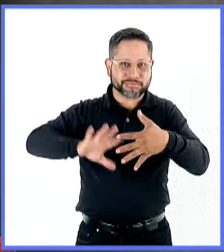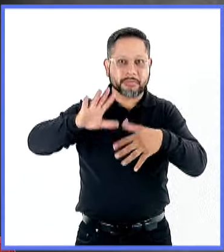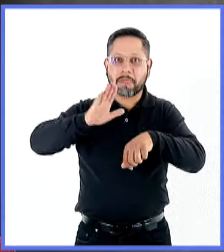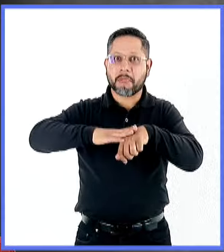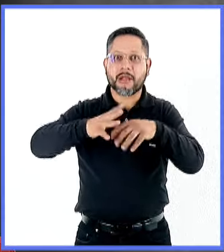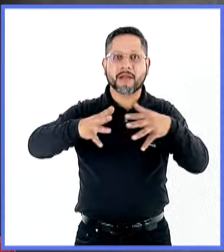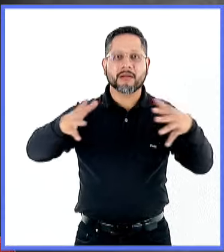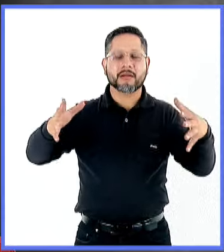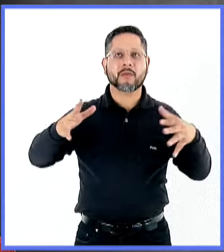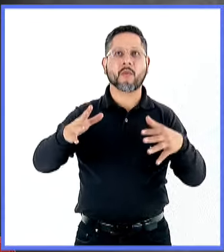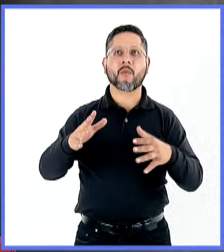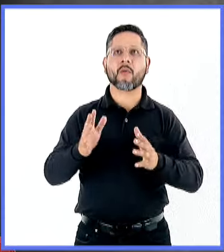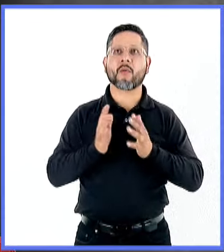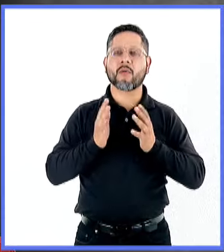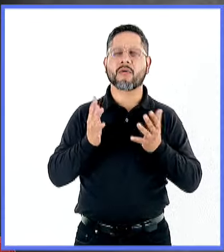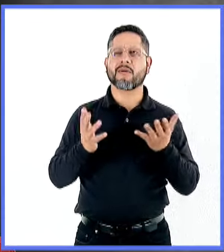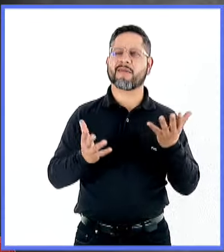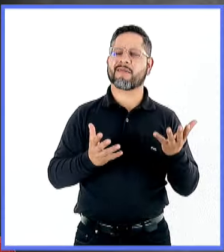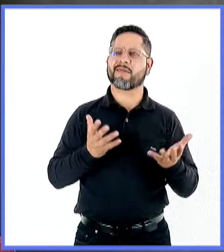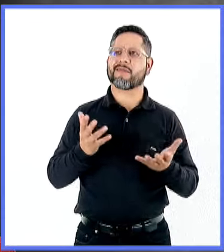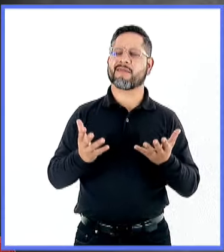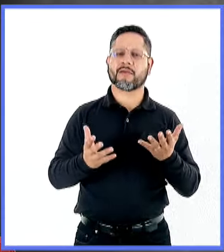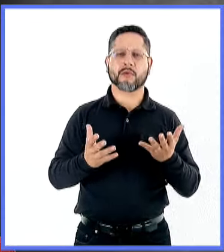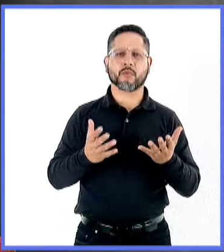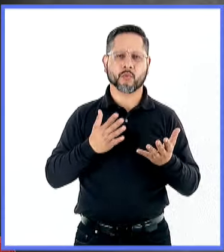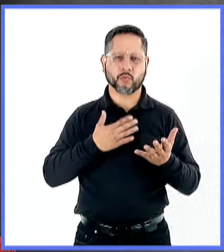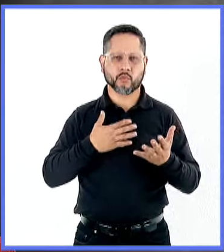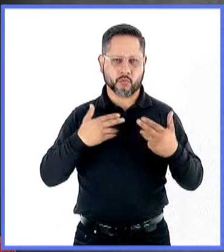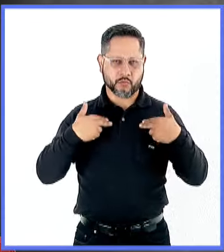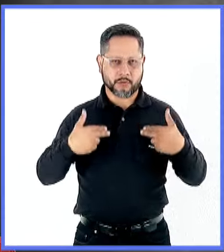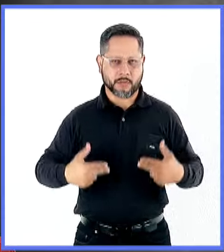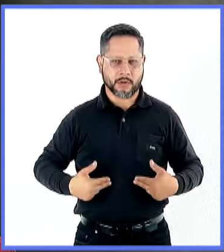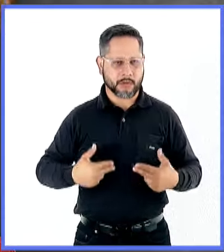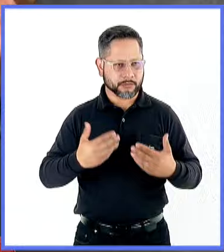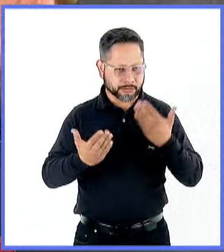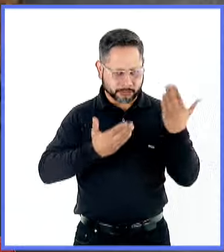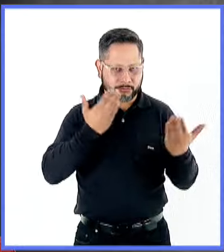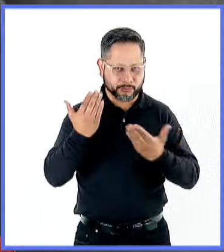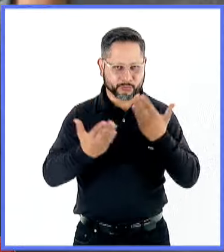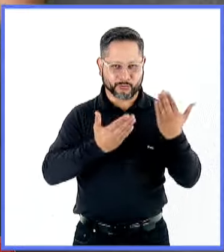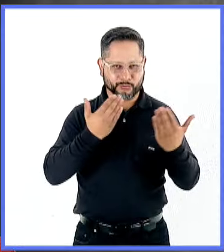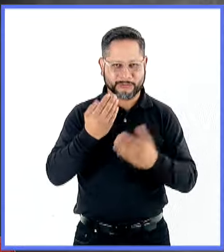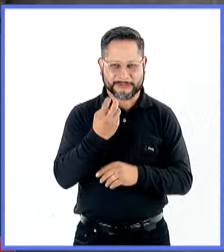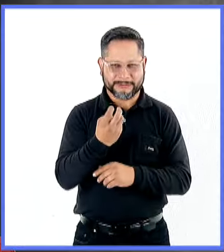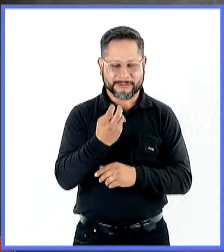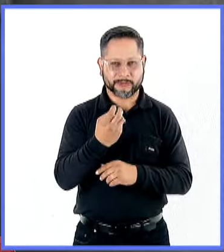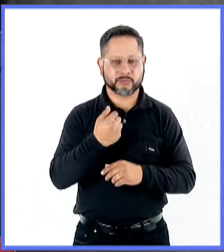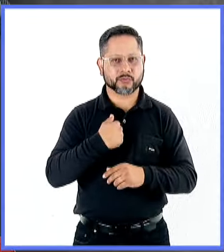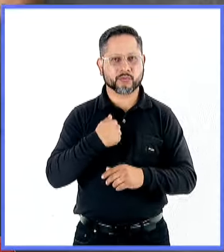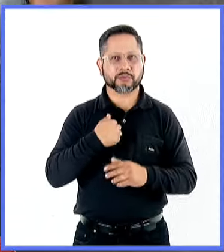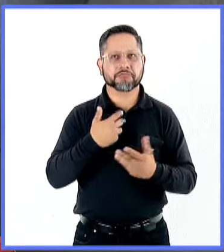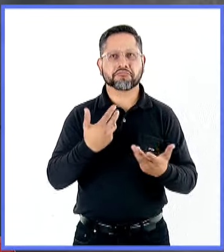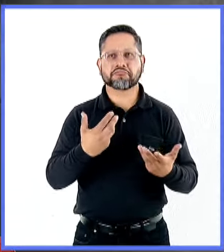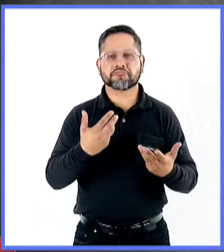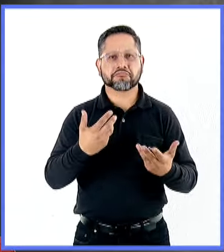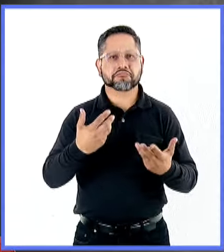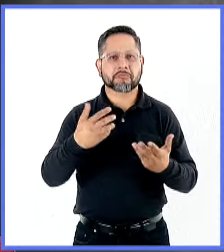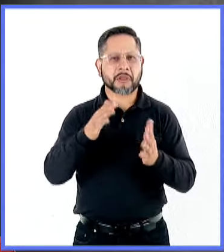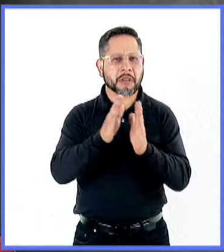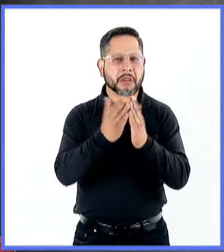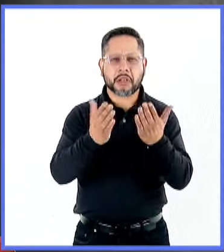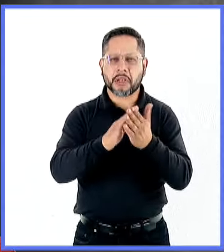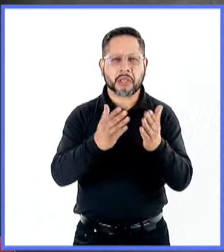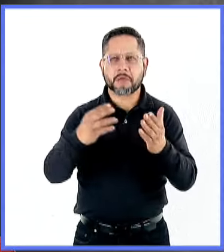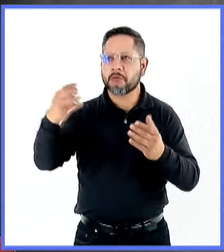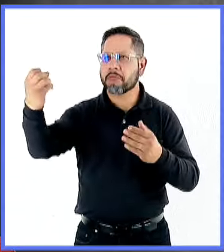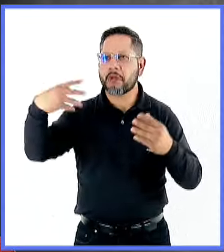pronto me dije, no, esto no me checa, yo soy de Humanidades, pero yo dije, porque yo recibía todos los libros que